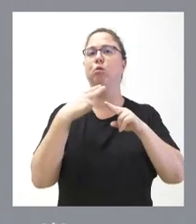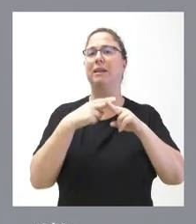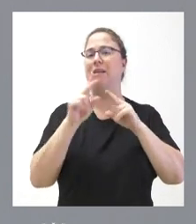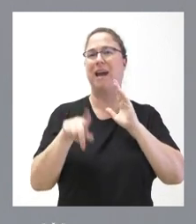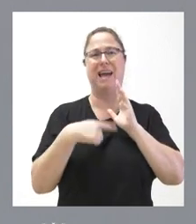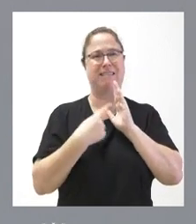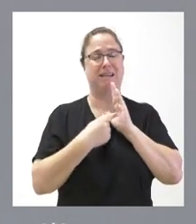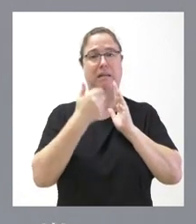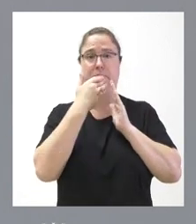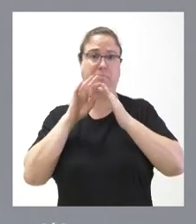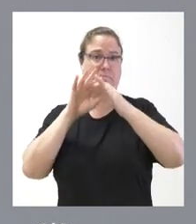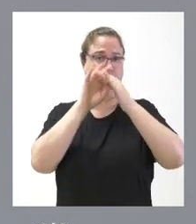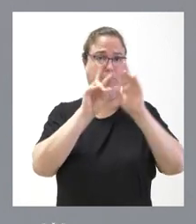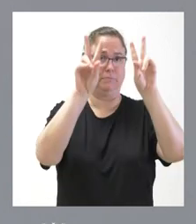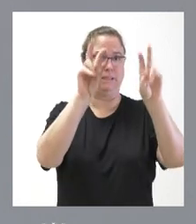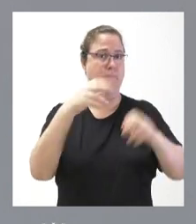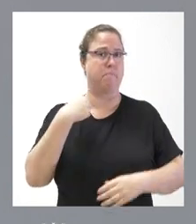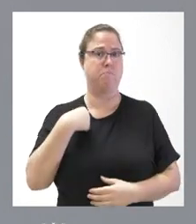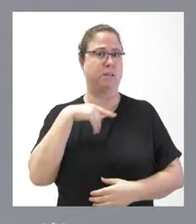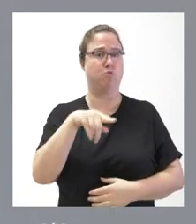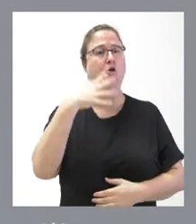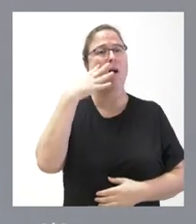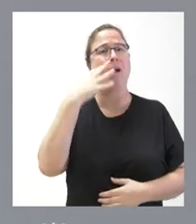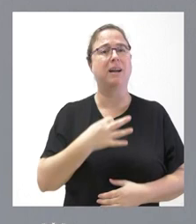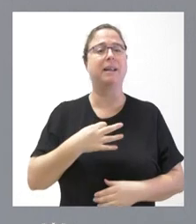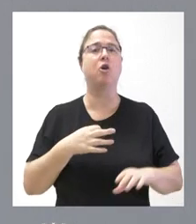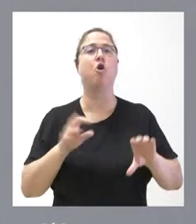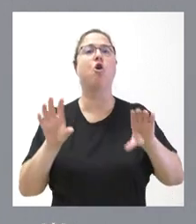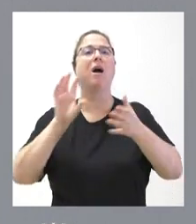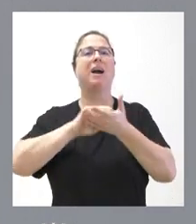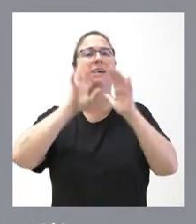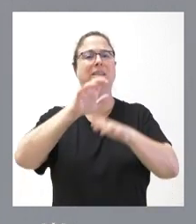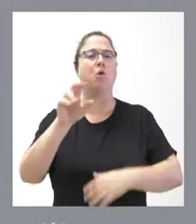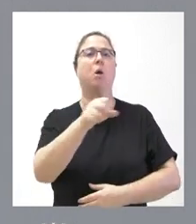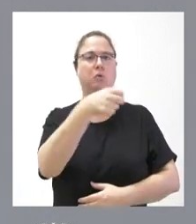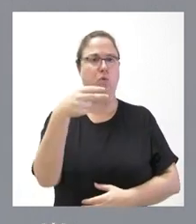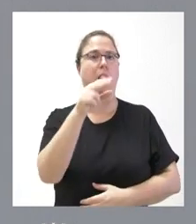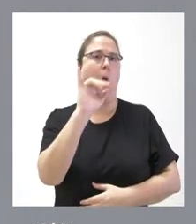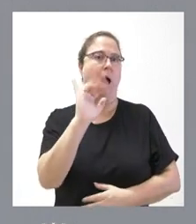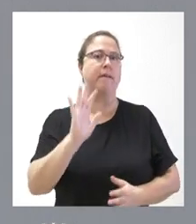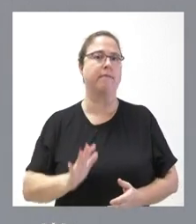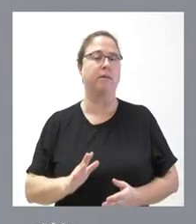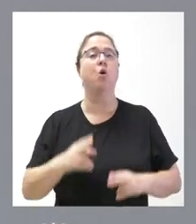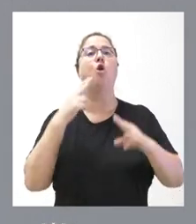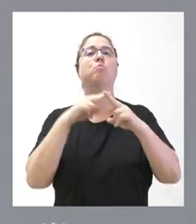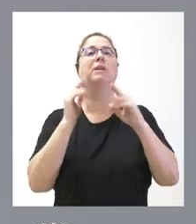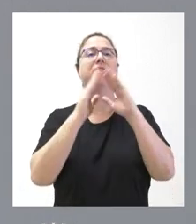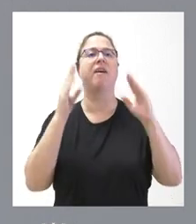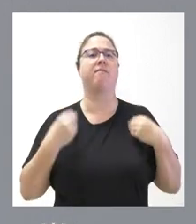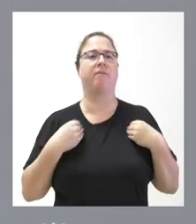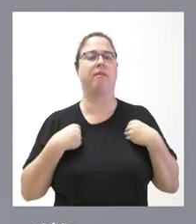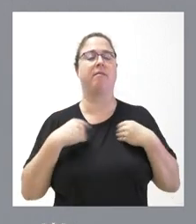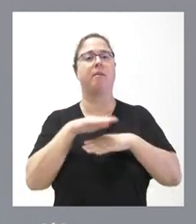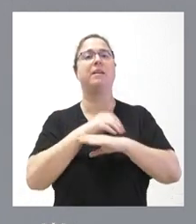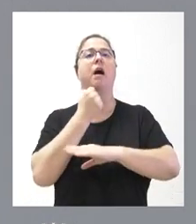permite relación con estas cuestiones, pues creo que en Castilla y León ofrece algunos resultados. Es una política de vivienda basada en el apoyo a las personas